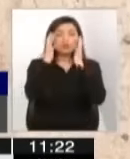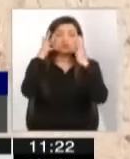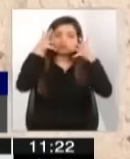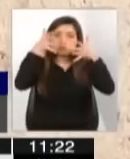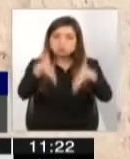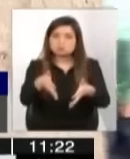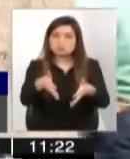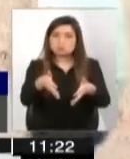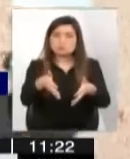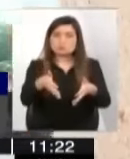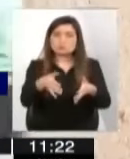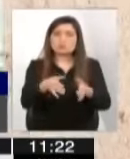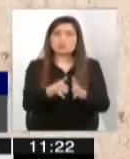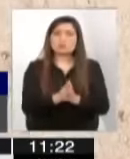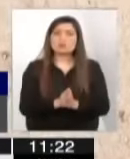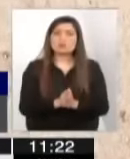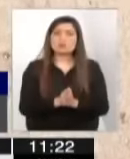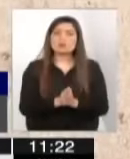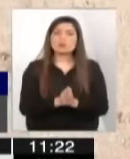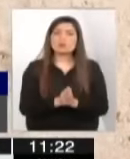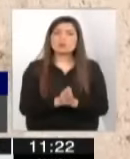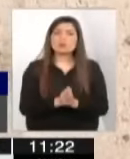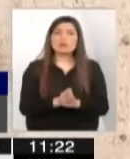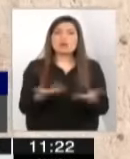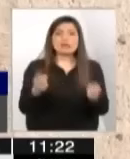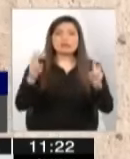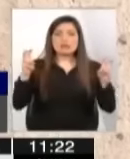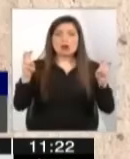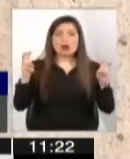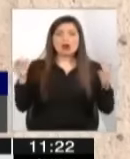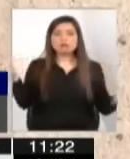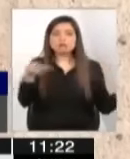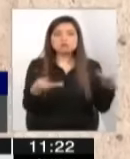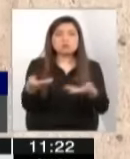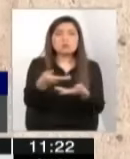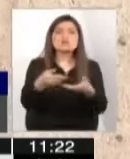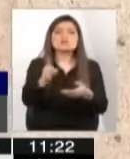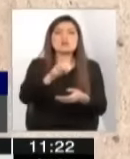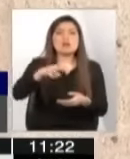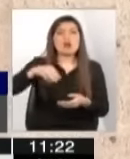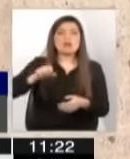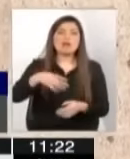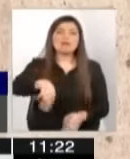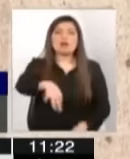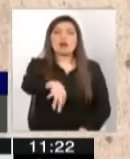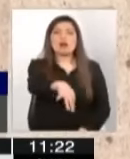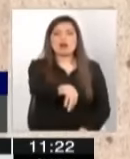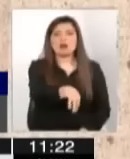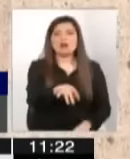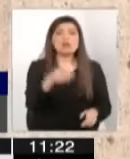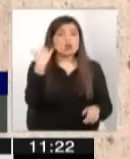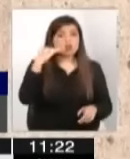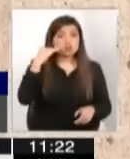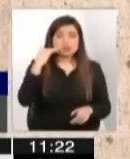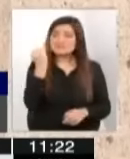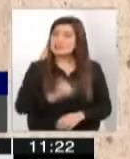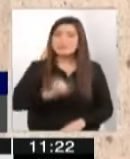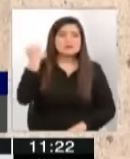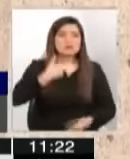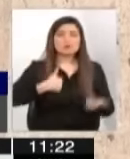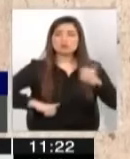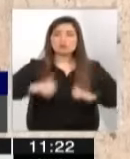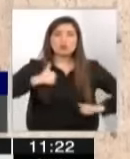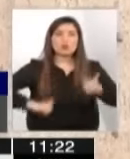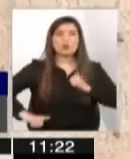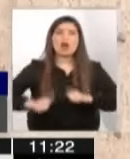y ponga asuntos en el tema. SANAVE está muy abandonado. Los chicos siempre han sufrido, siempre ha habido